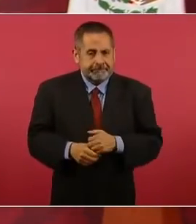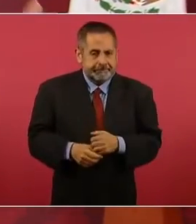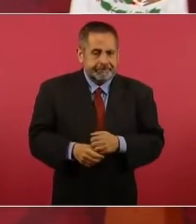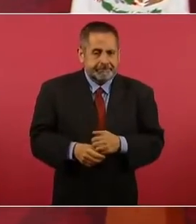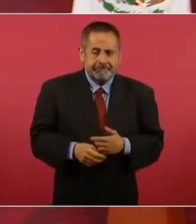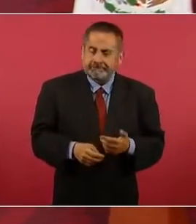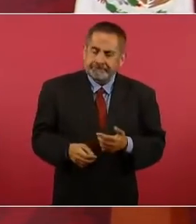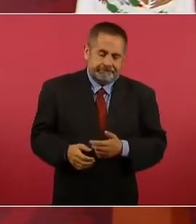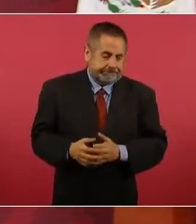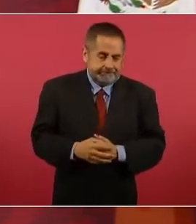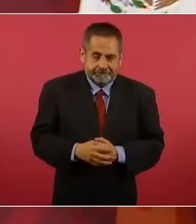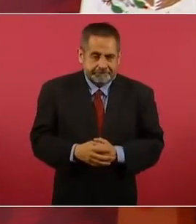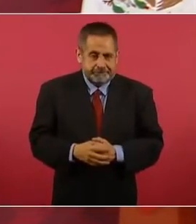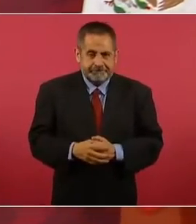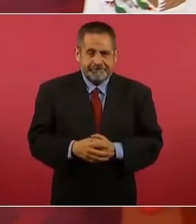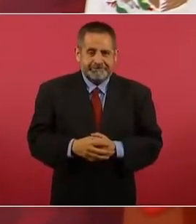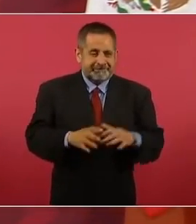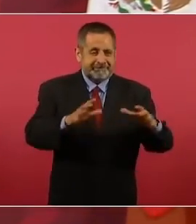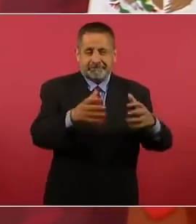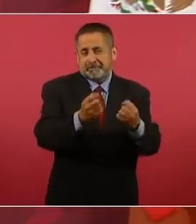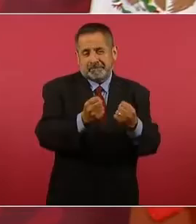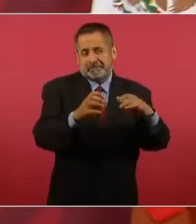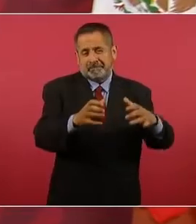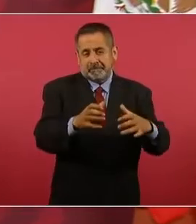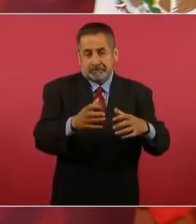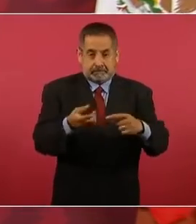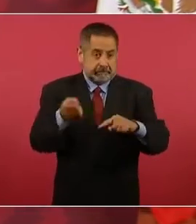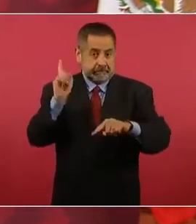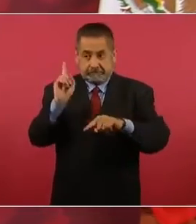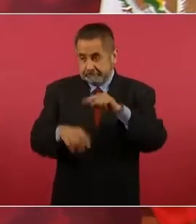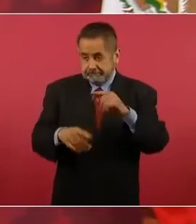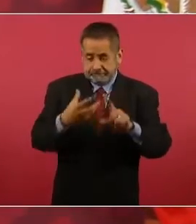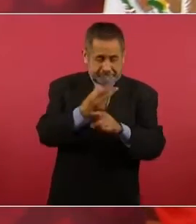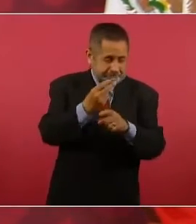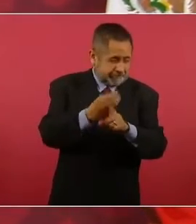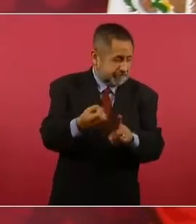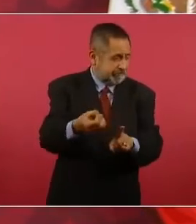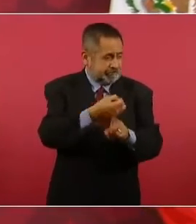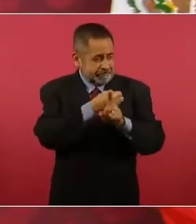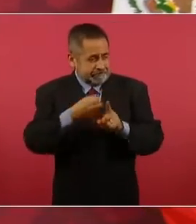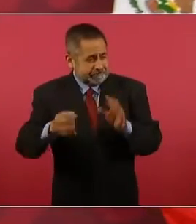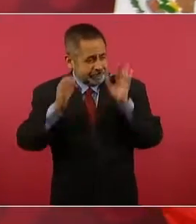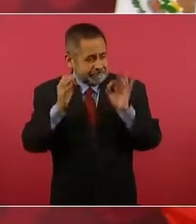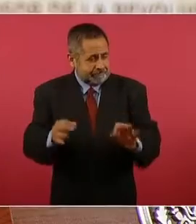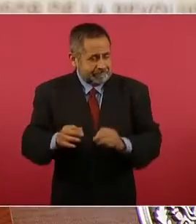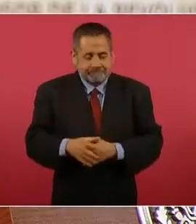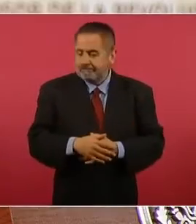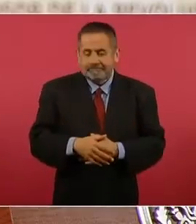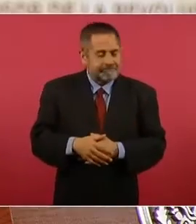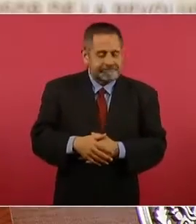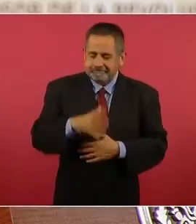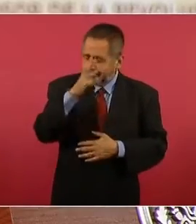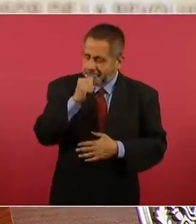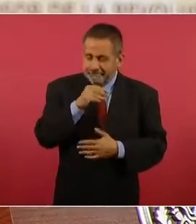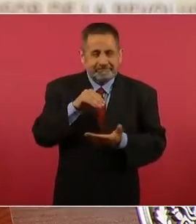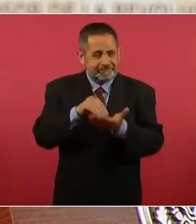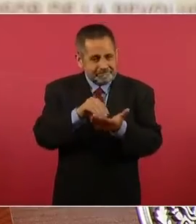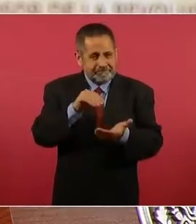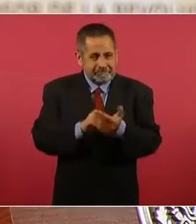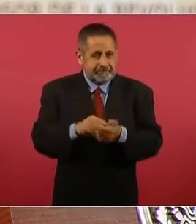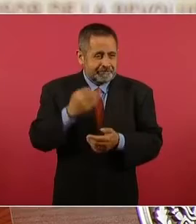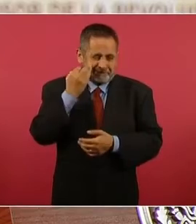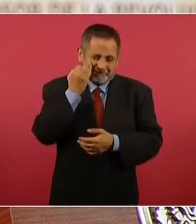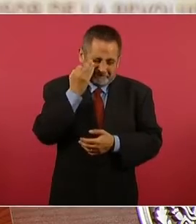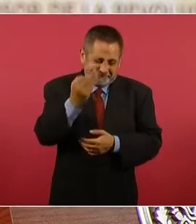eso no se ha desmontado, porque lleva